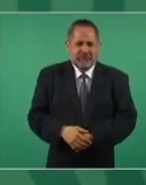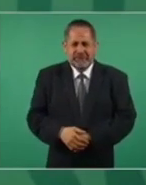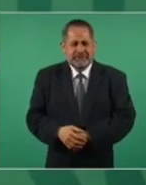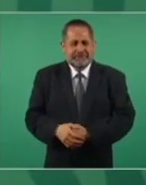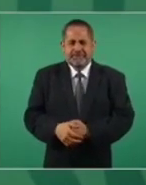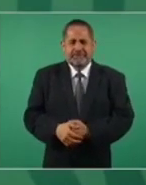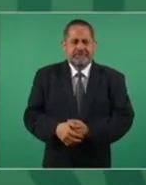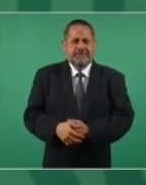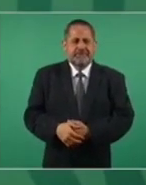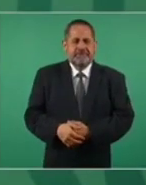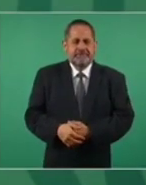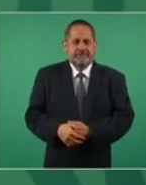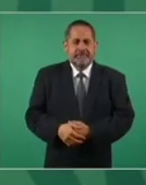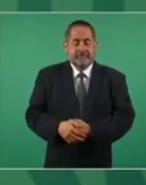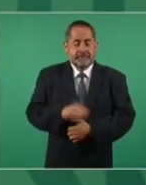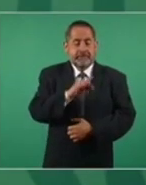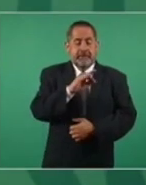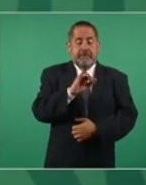este